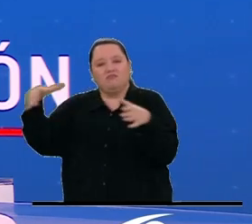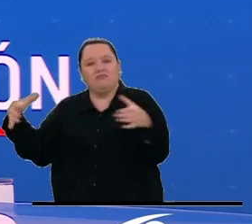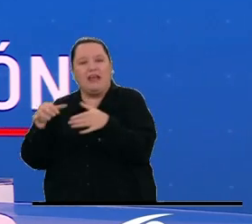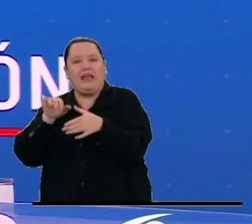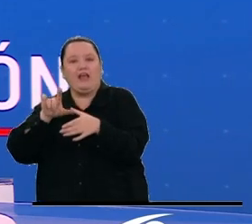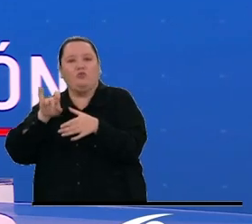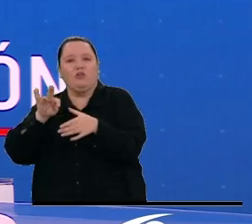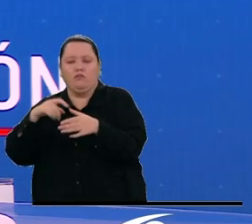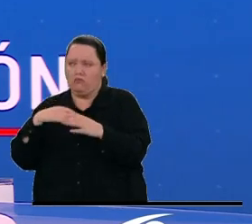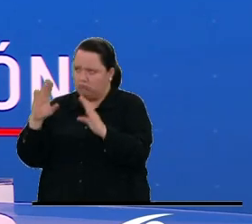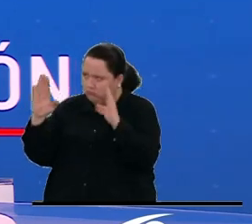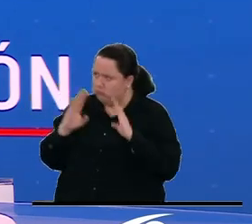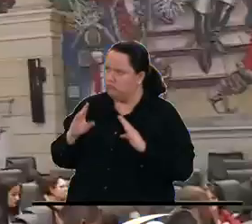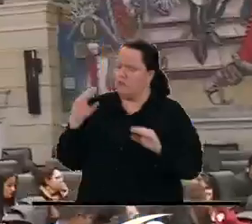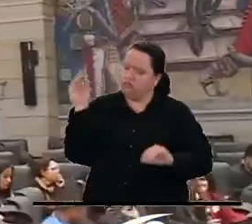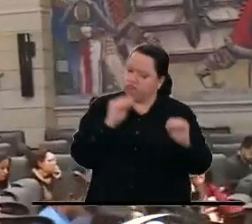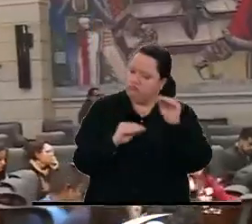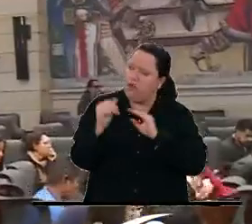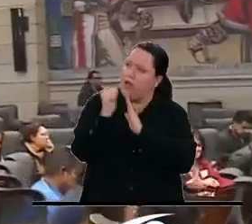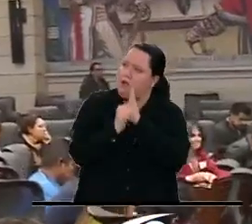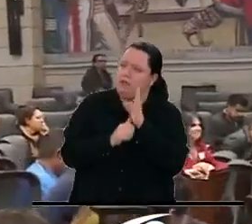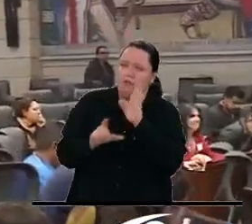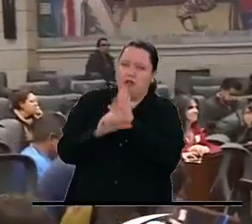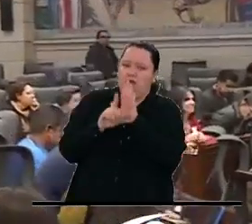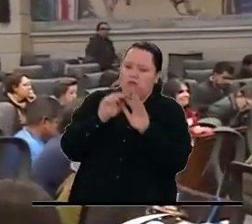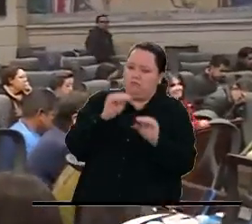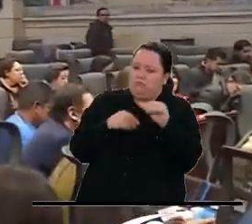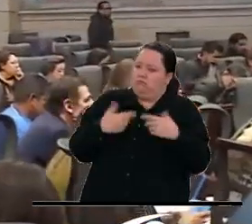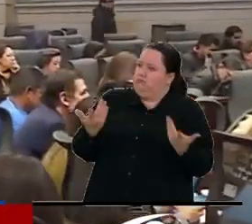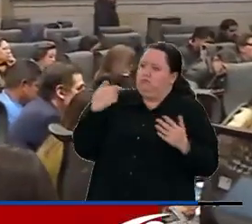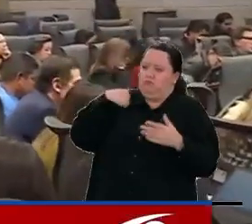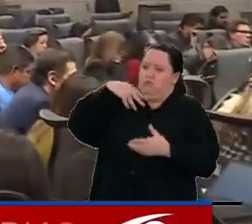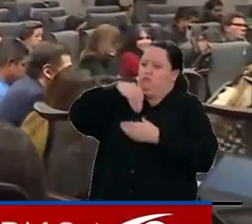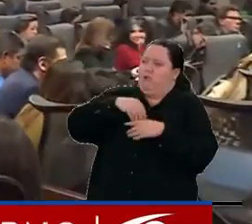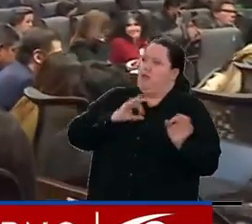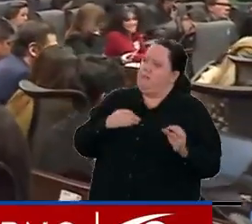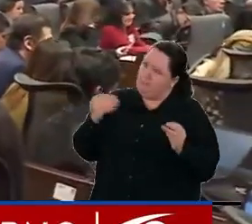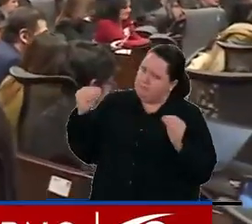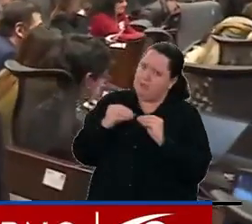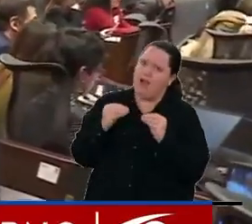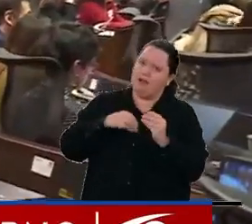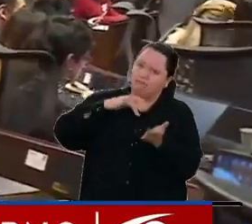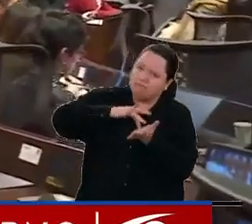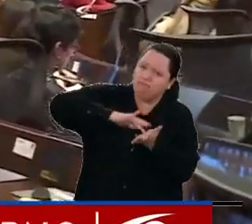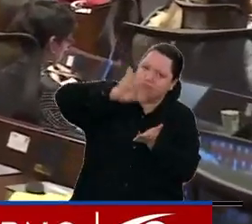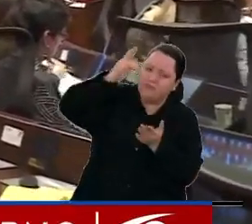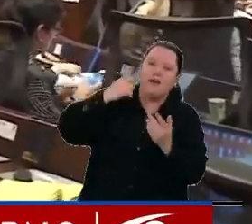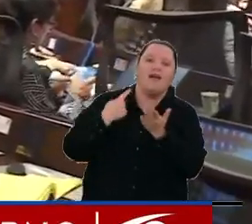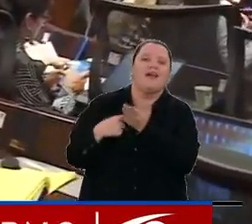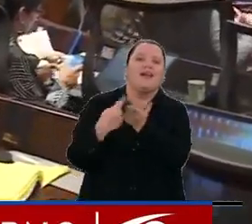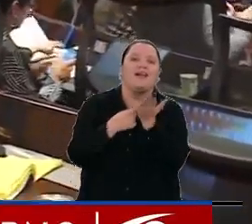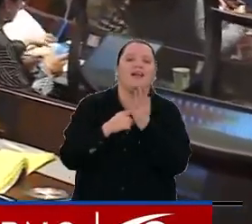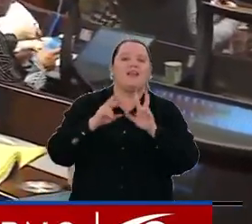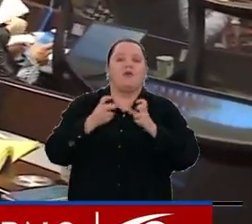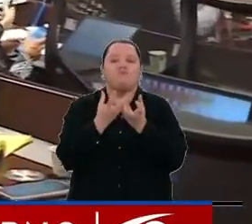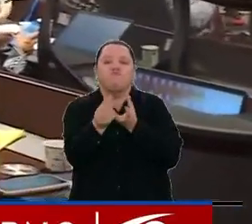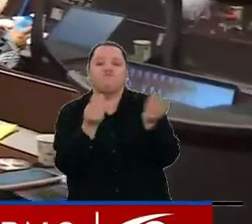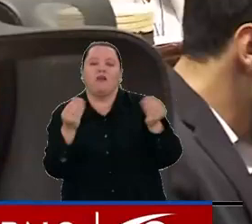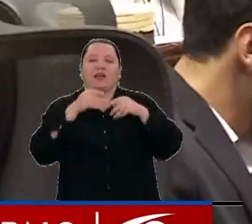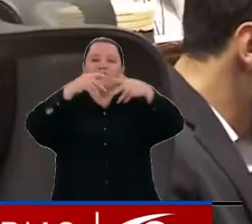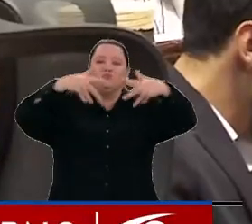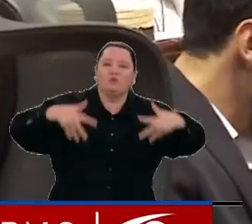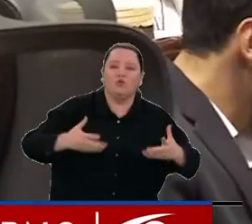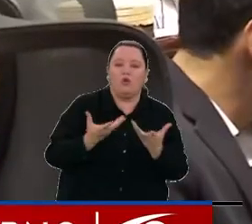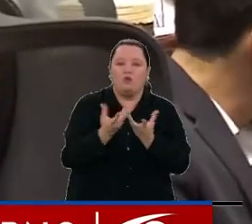tienen presentes en la construcción de la agenda legislativa. Exigieron mayor participación en los diálogos que se adelantan con distintas estructuras